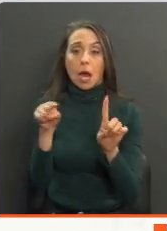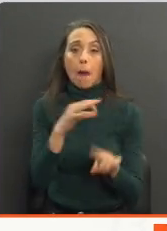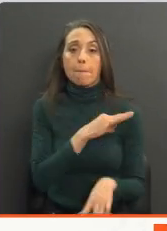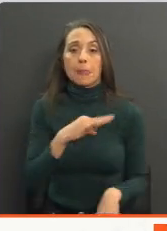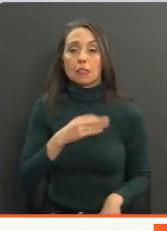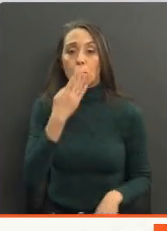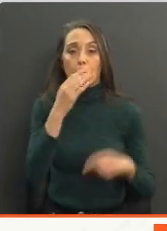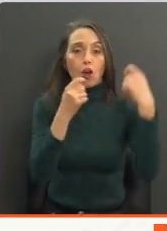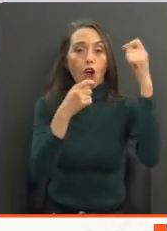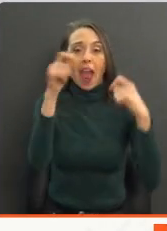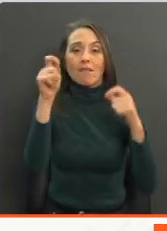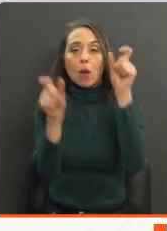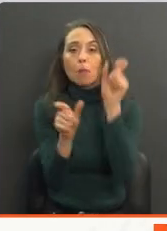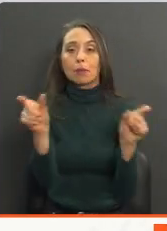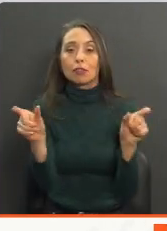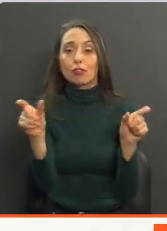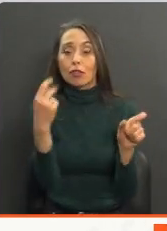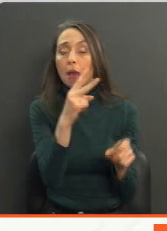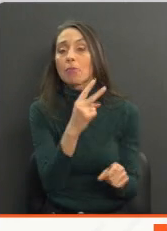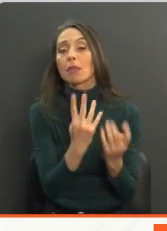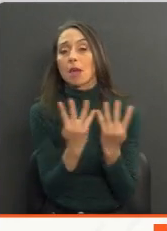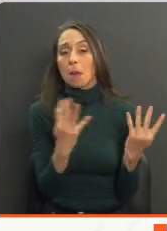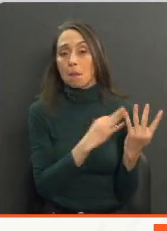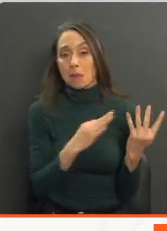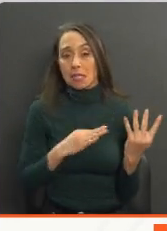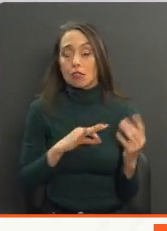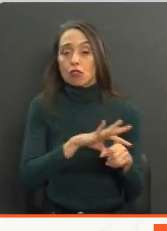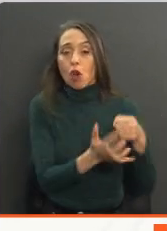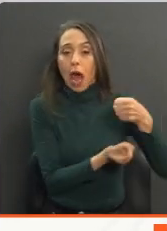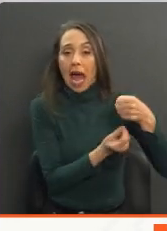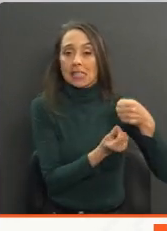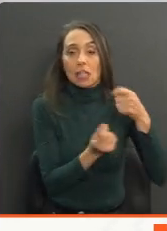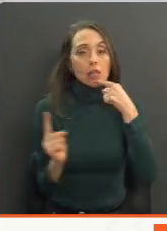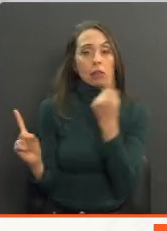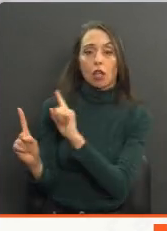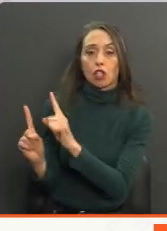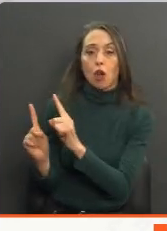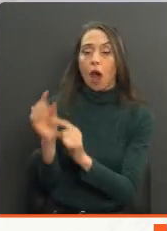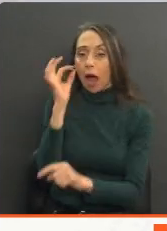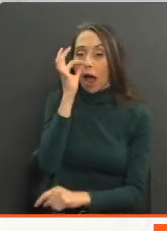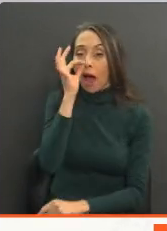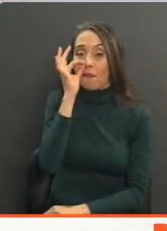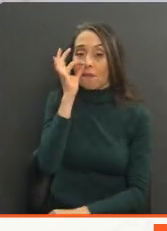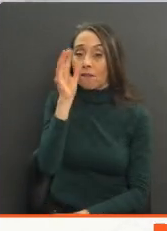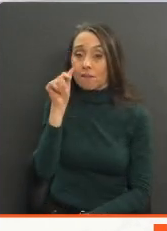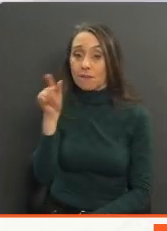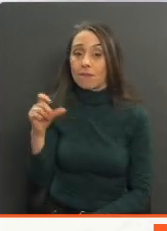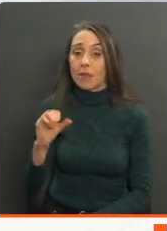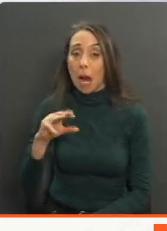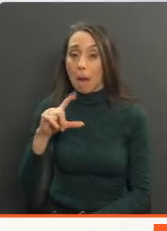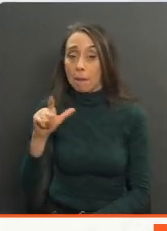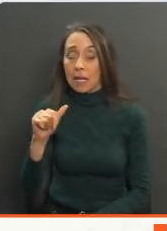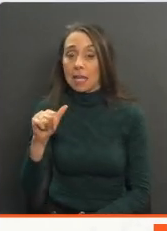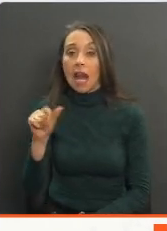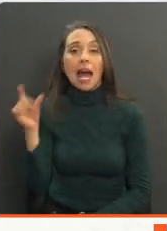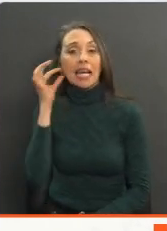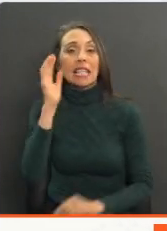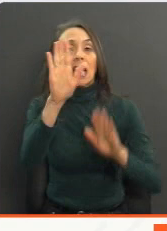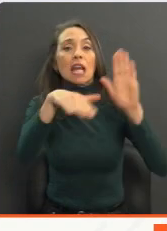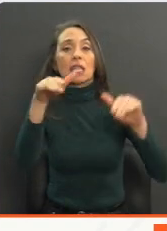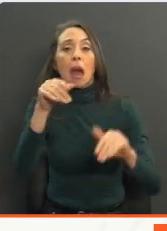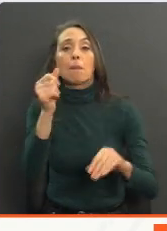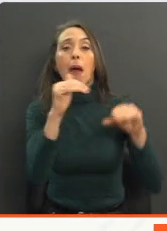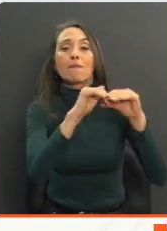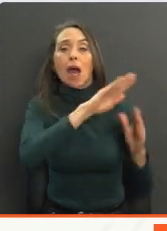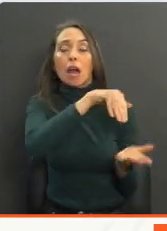gabinete. Claro, porque Mario Marcel, ministro de Hacienda, corrigió a Camila Vallejo en un llamado que hizo ella para que el Banco